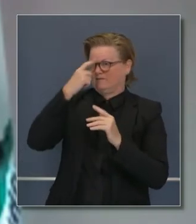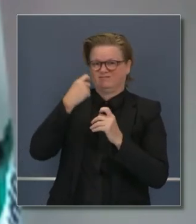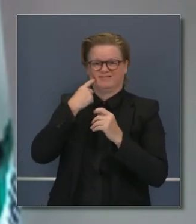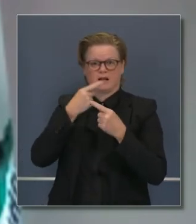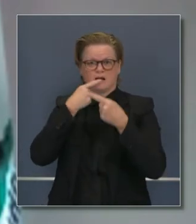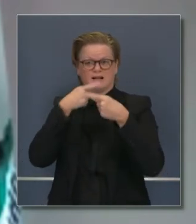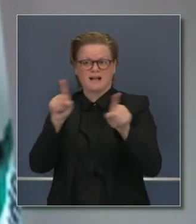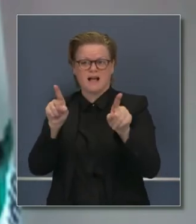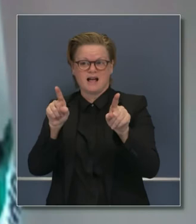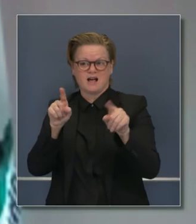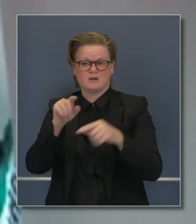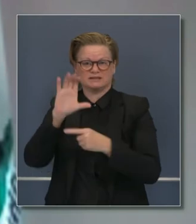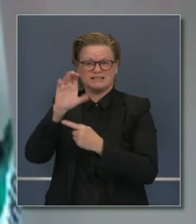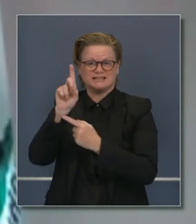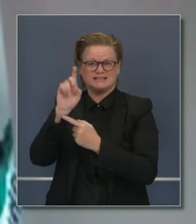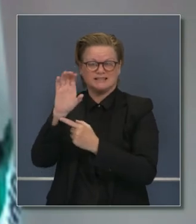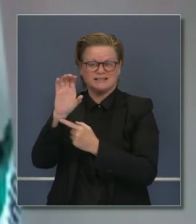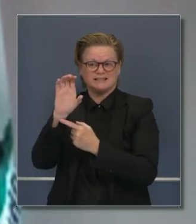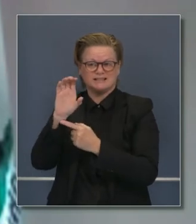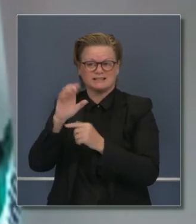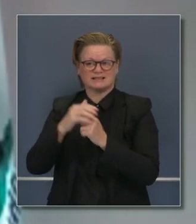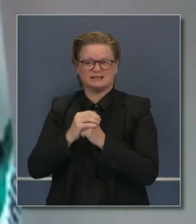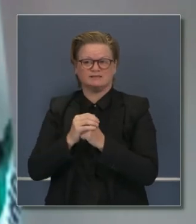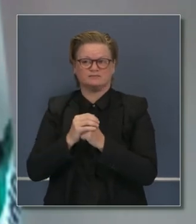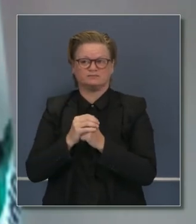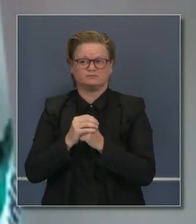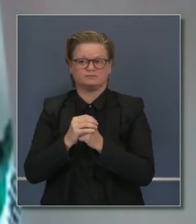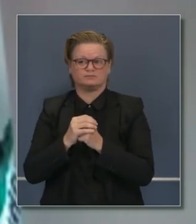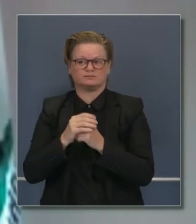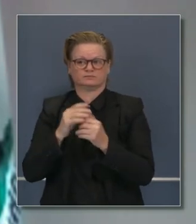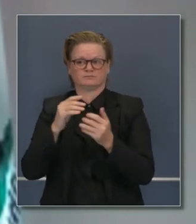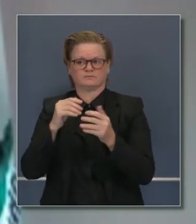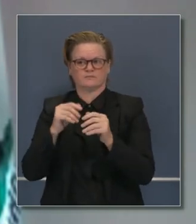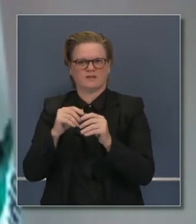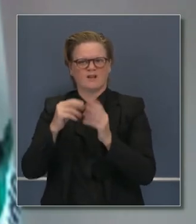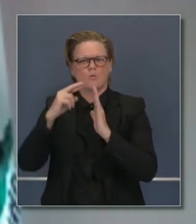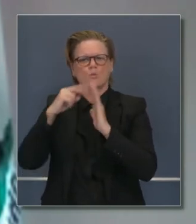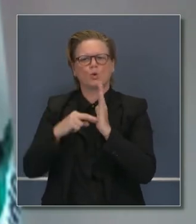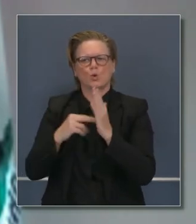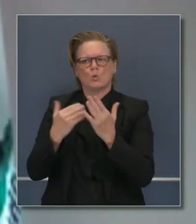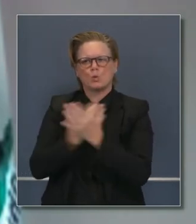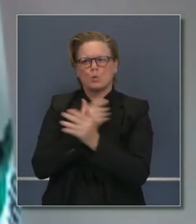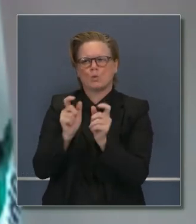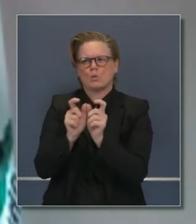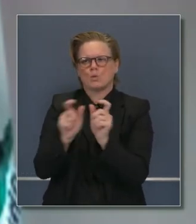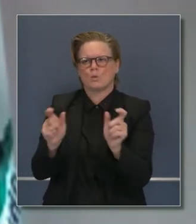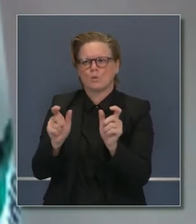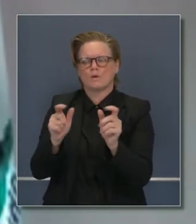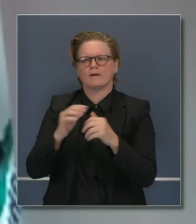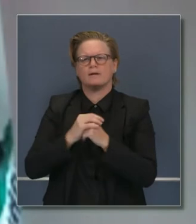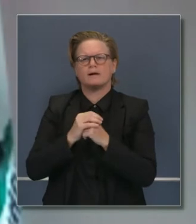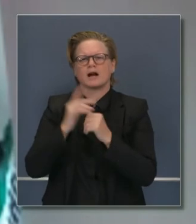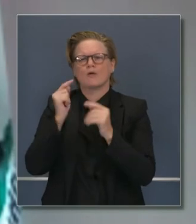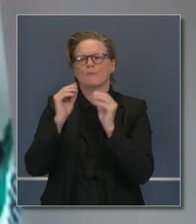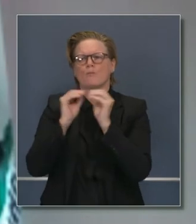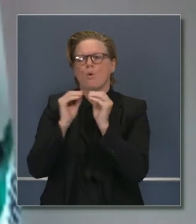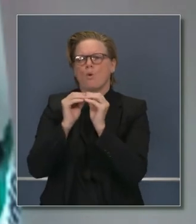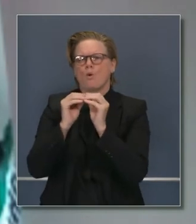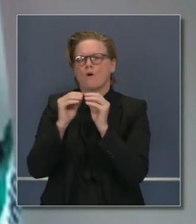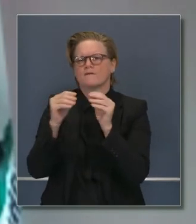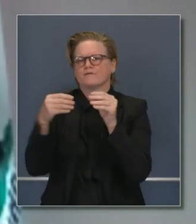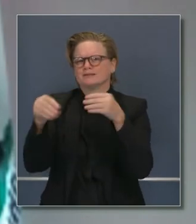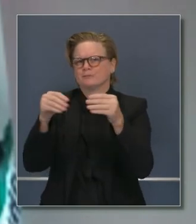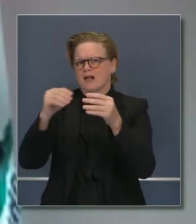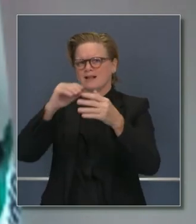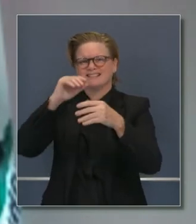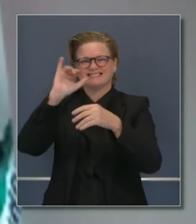Enfermedades está actualizando sus pautas para cuarentenas. Están dando un poco más de flexibilidad, permitiendo que